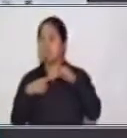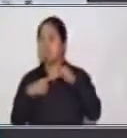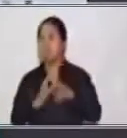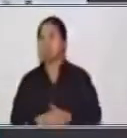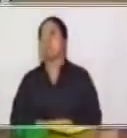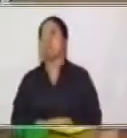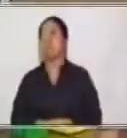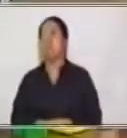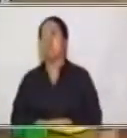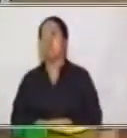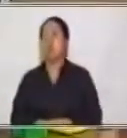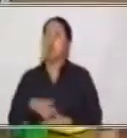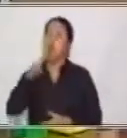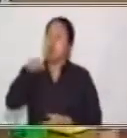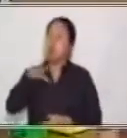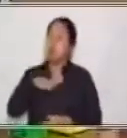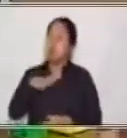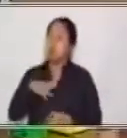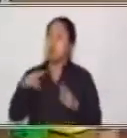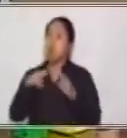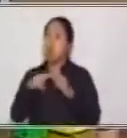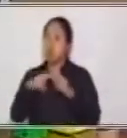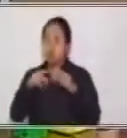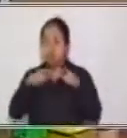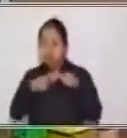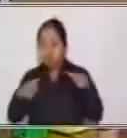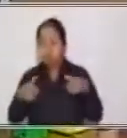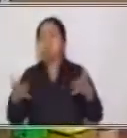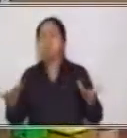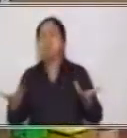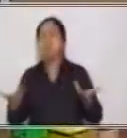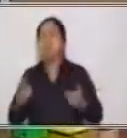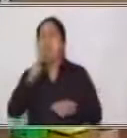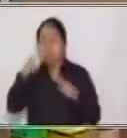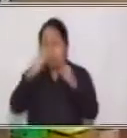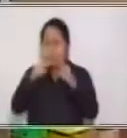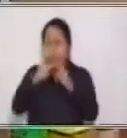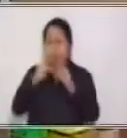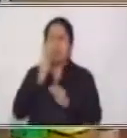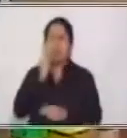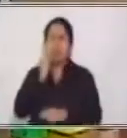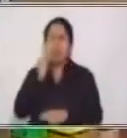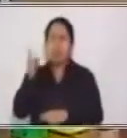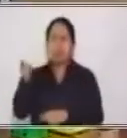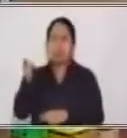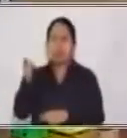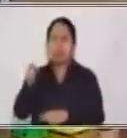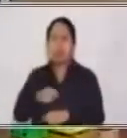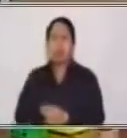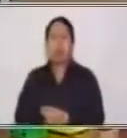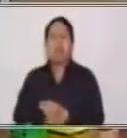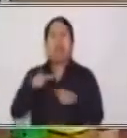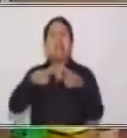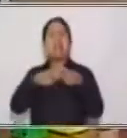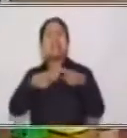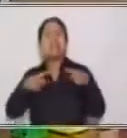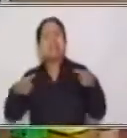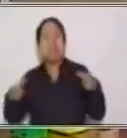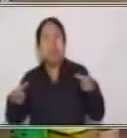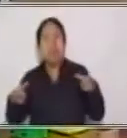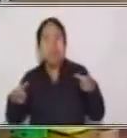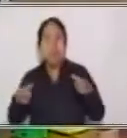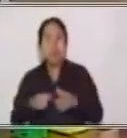tenemos que conocer también acerca de él. yo sé que tú sabes que este es el billete que nos representa